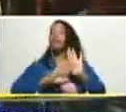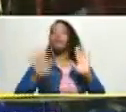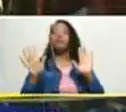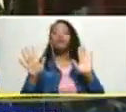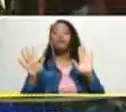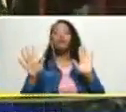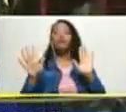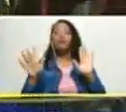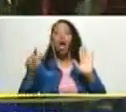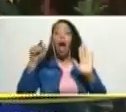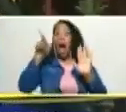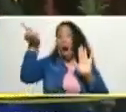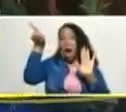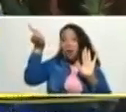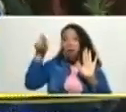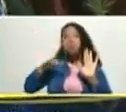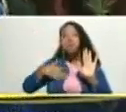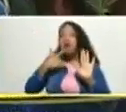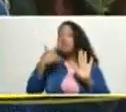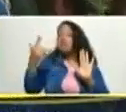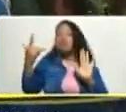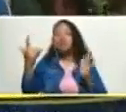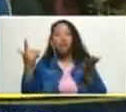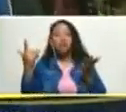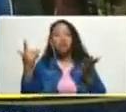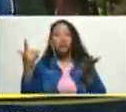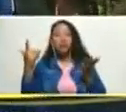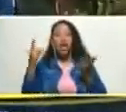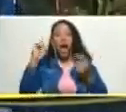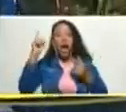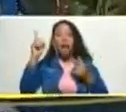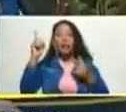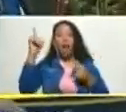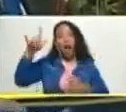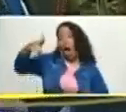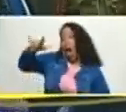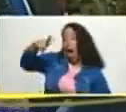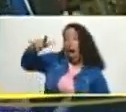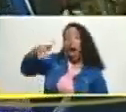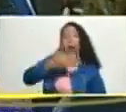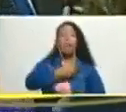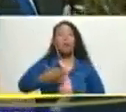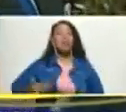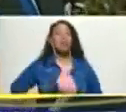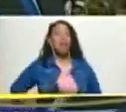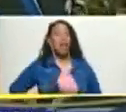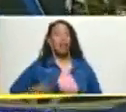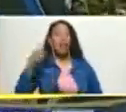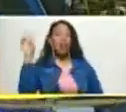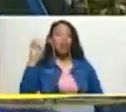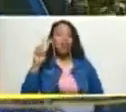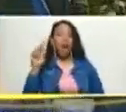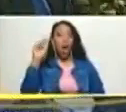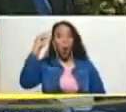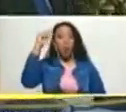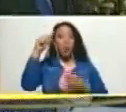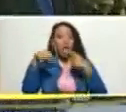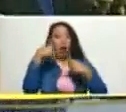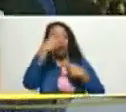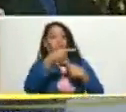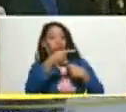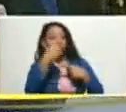ellos podrán decir que determinado monigote era el presidente de Venezuela y de un día para otro